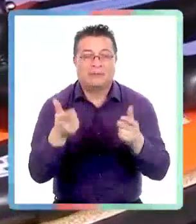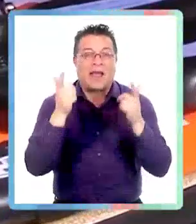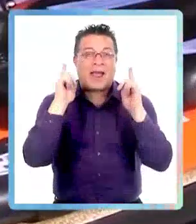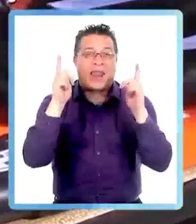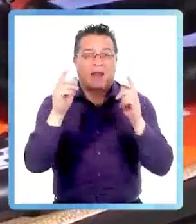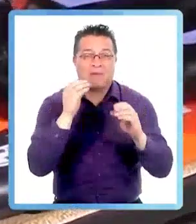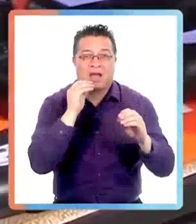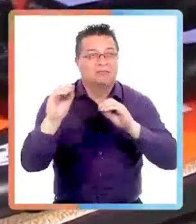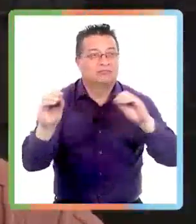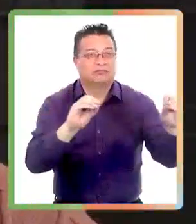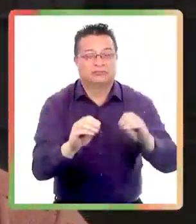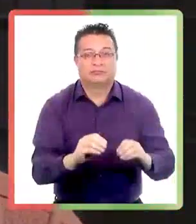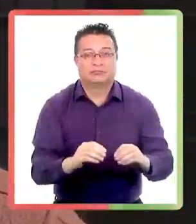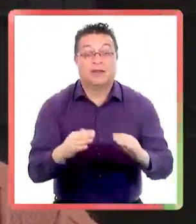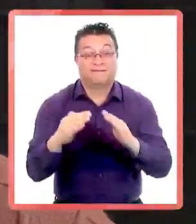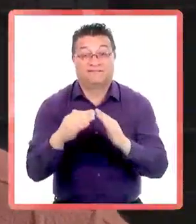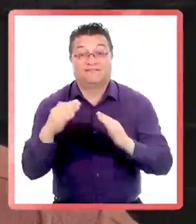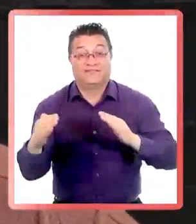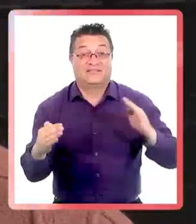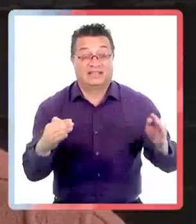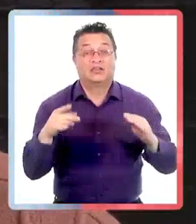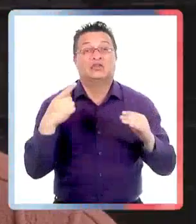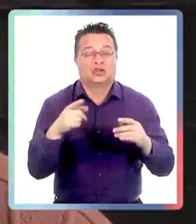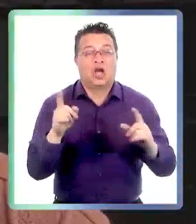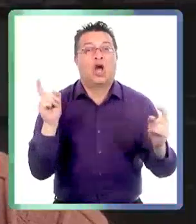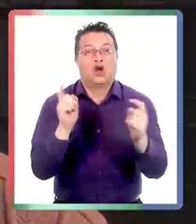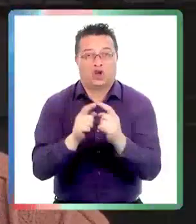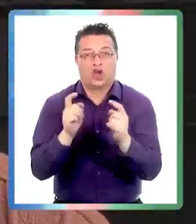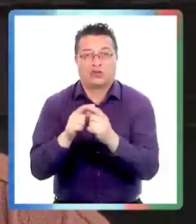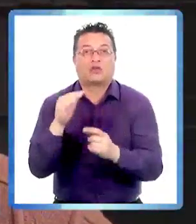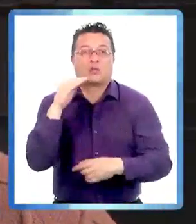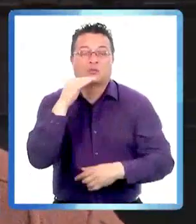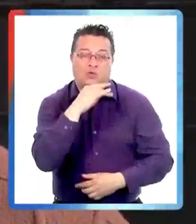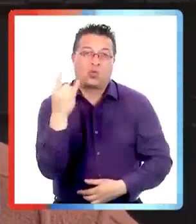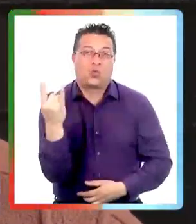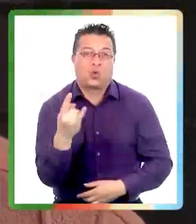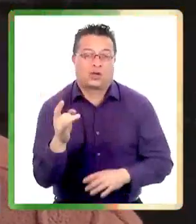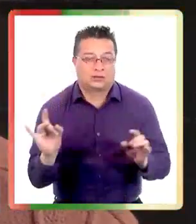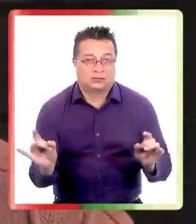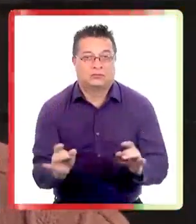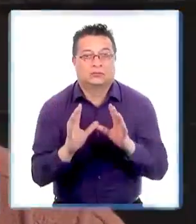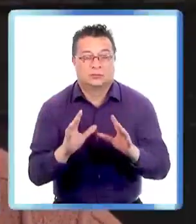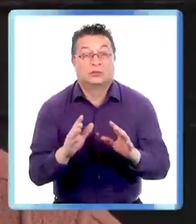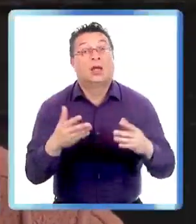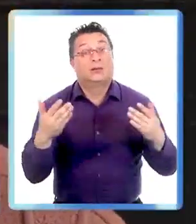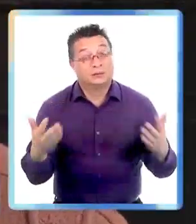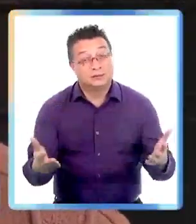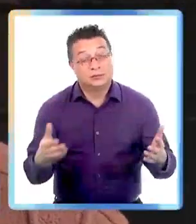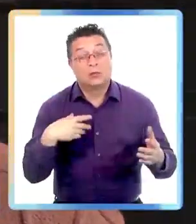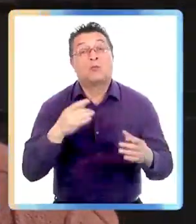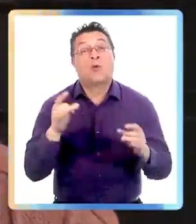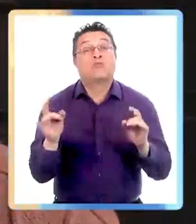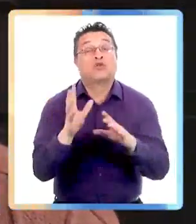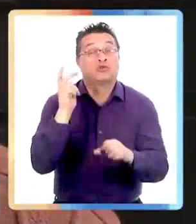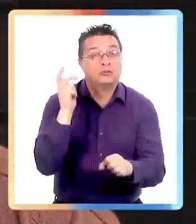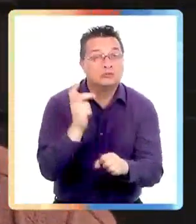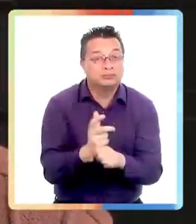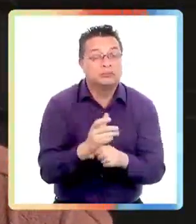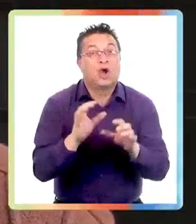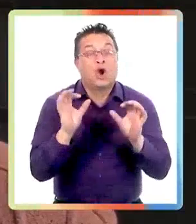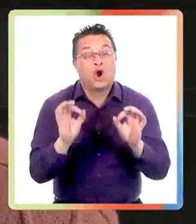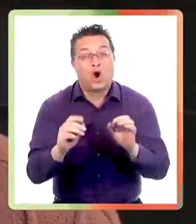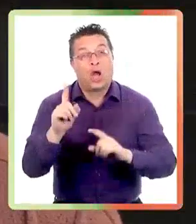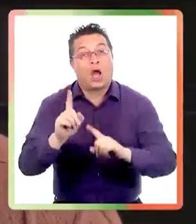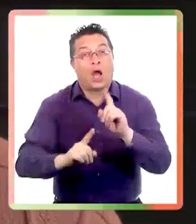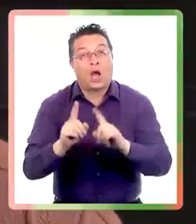comunitarias. Ayuda a todos los vecinos a estar en contacto por cualquier emergencia entonces ya sea por robo o por